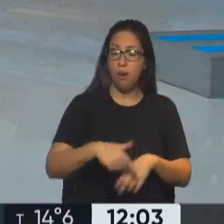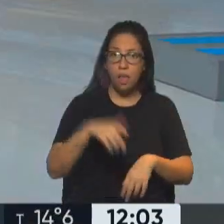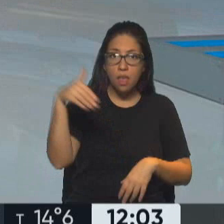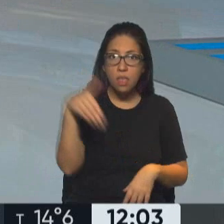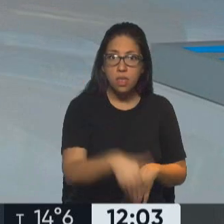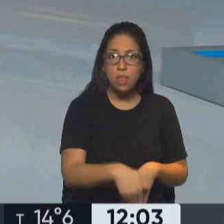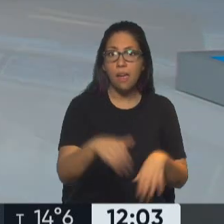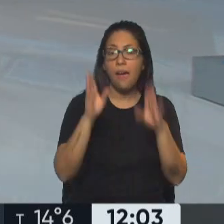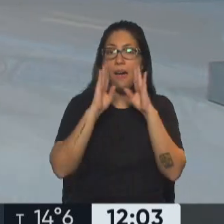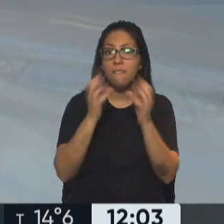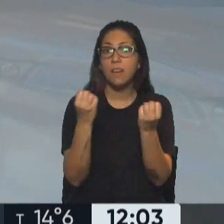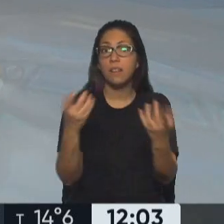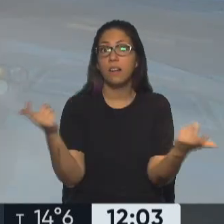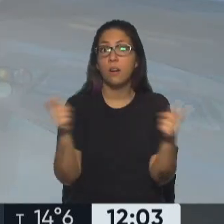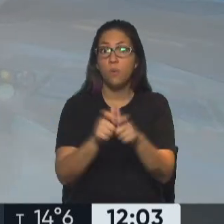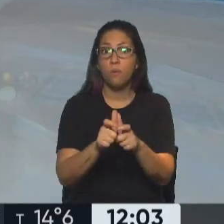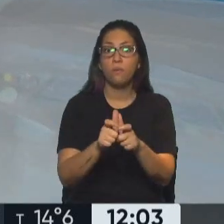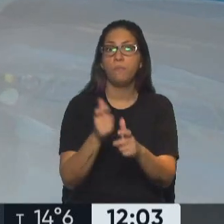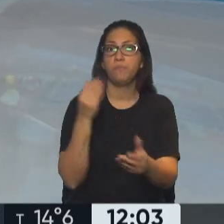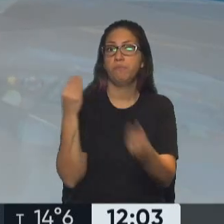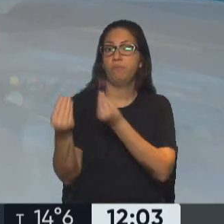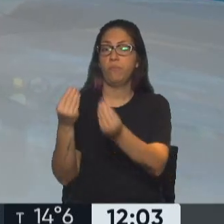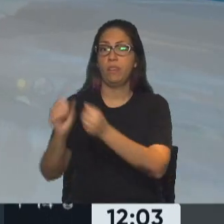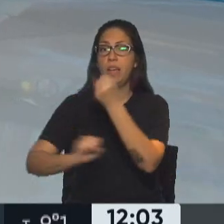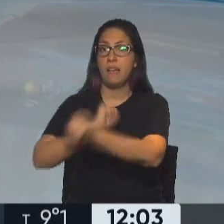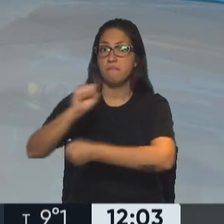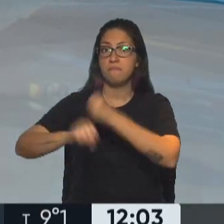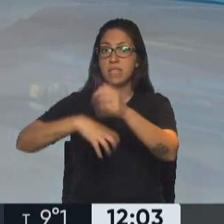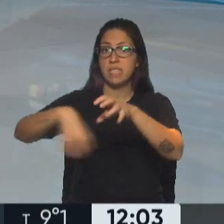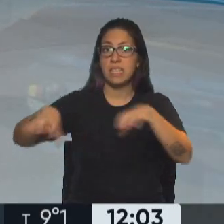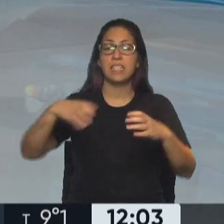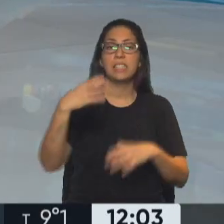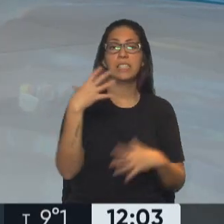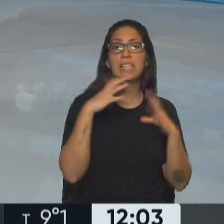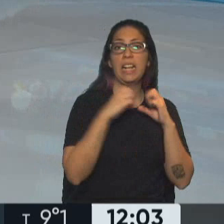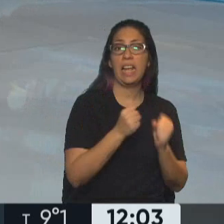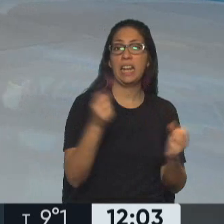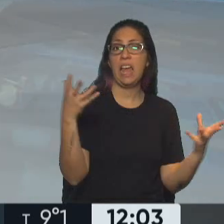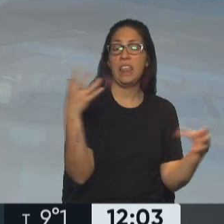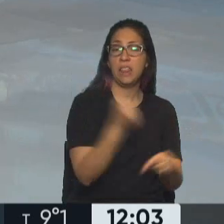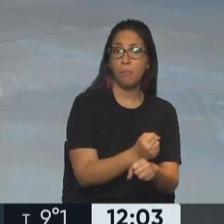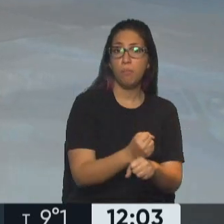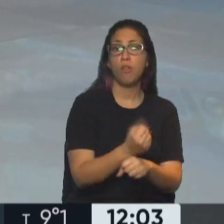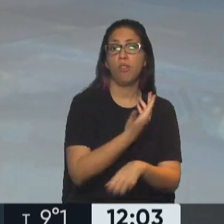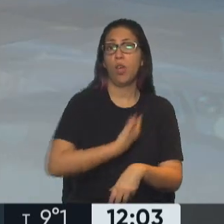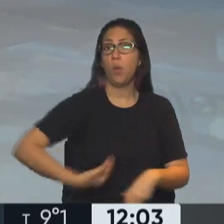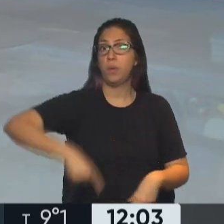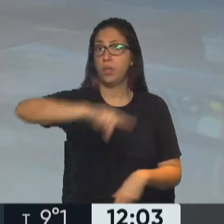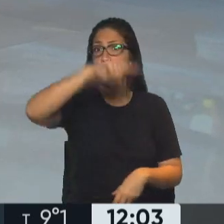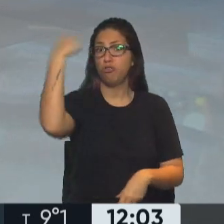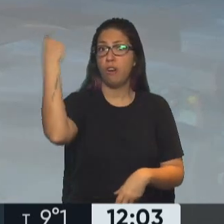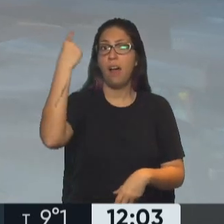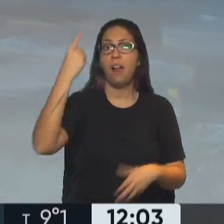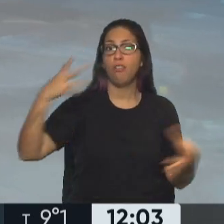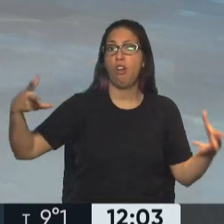de esta reunión entre representantes de la Secretaría de Transporte y también, claro, las